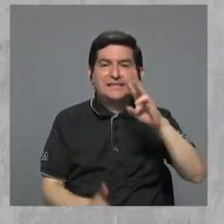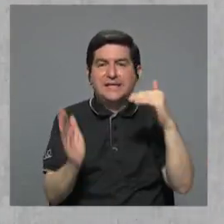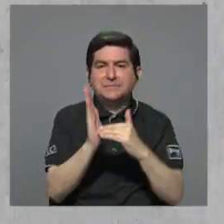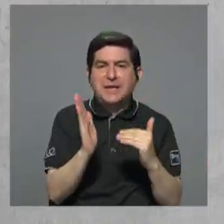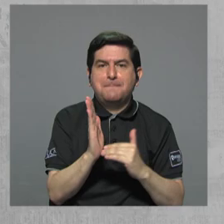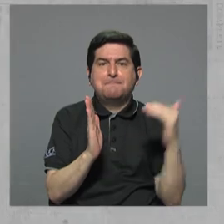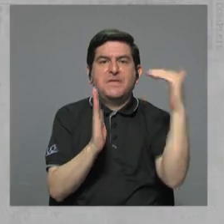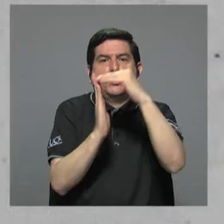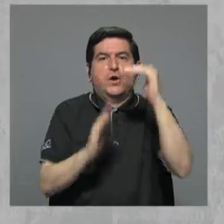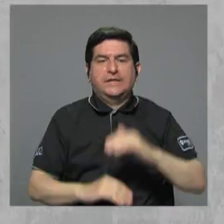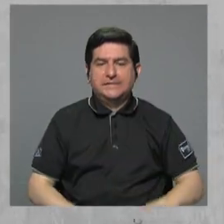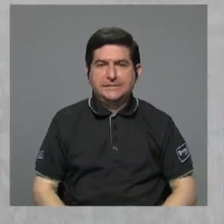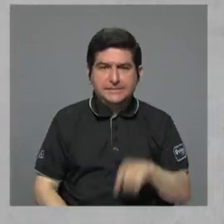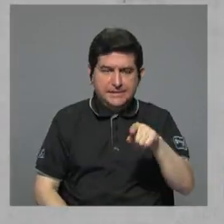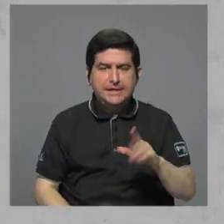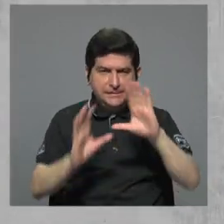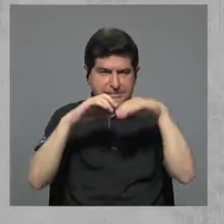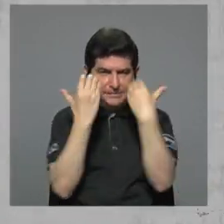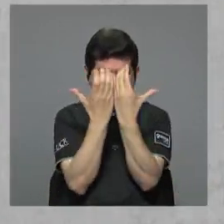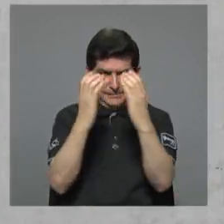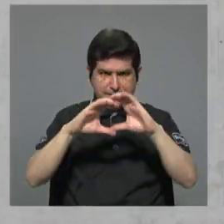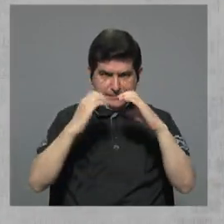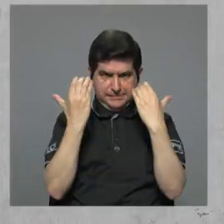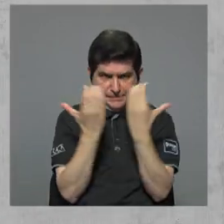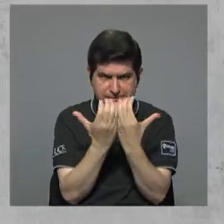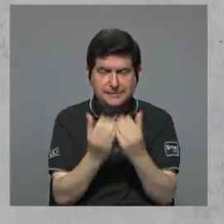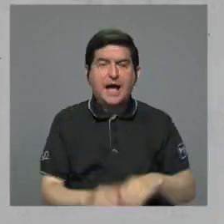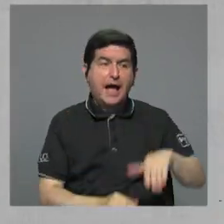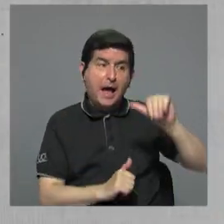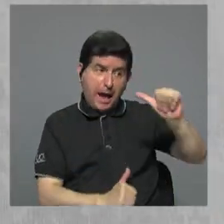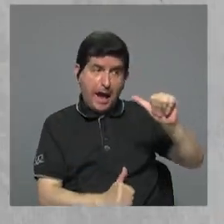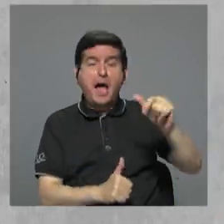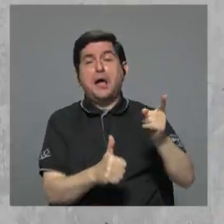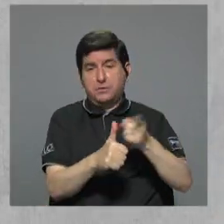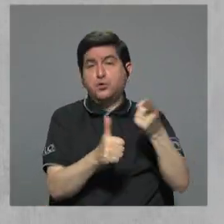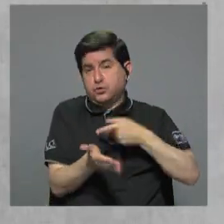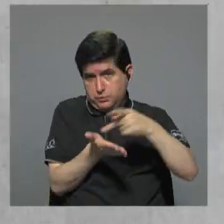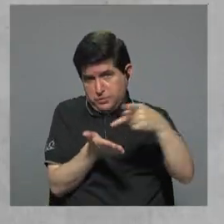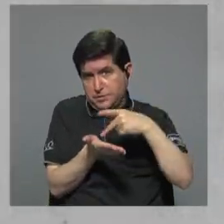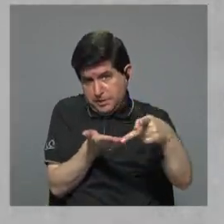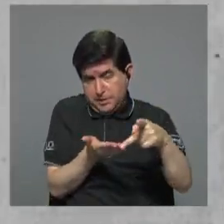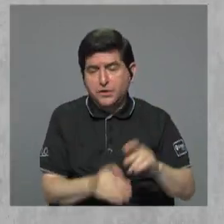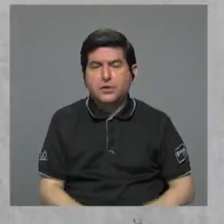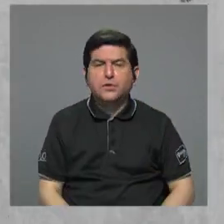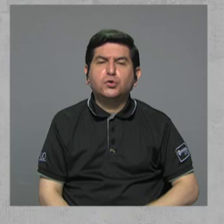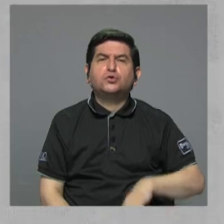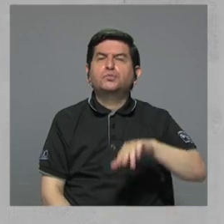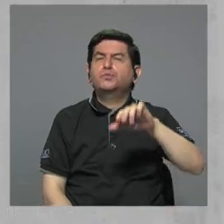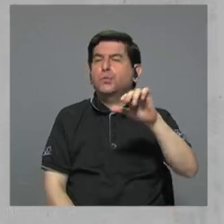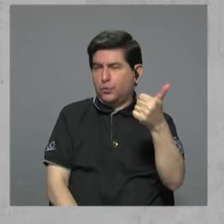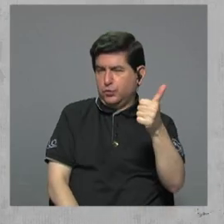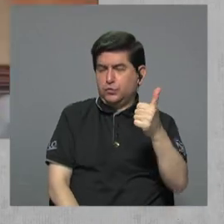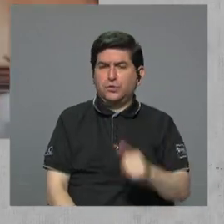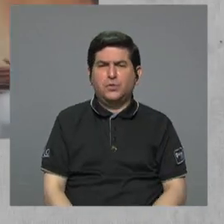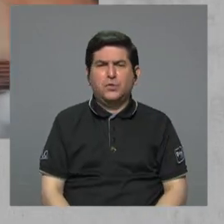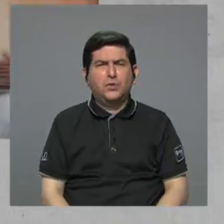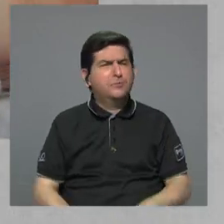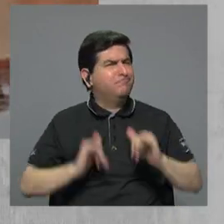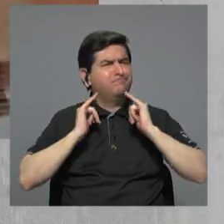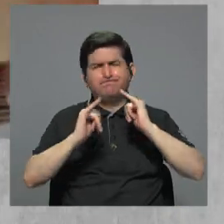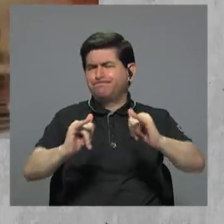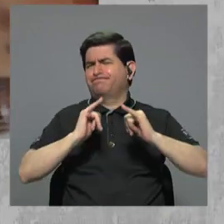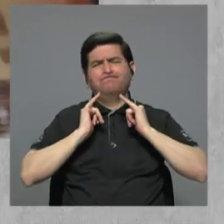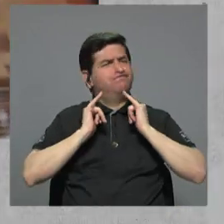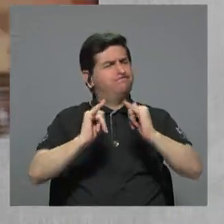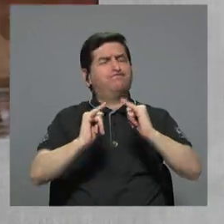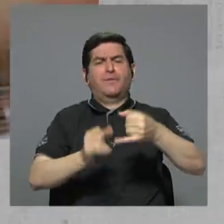Dentro de esa categoría, los A serán los que les reintegren. Y lo otro es que es muy desigual, Hulda,